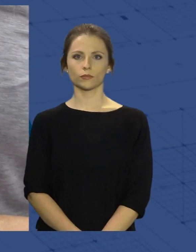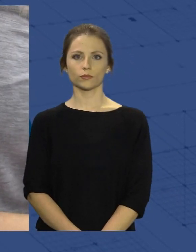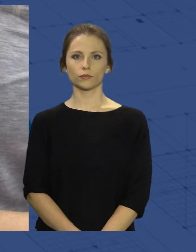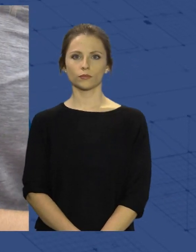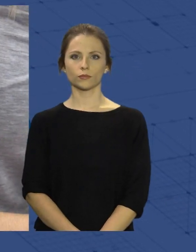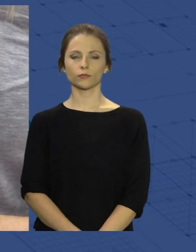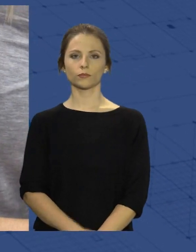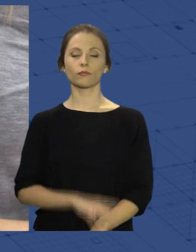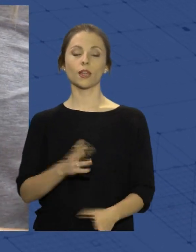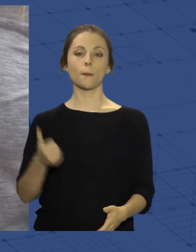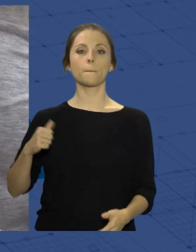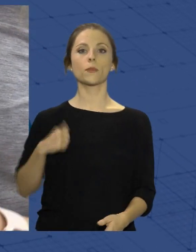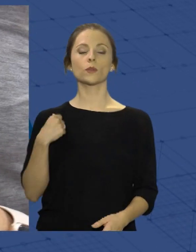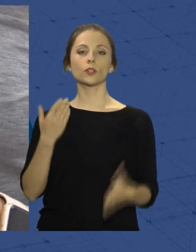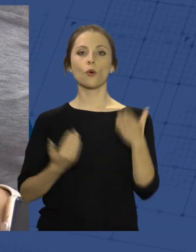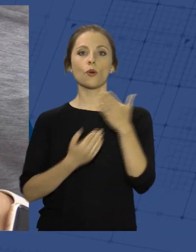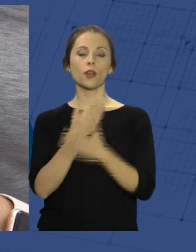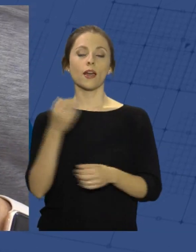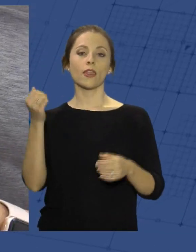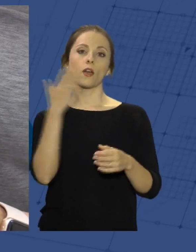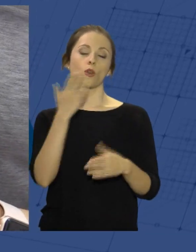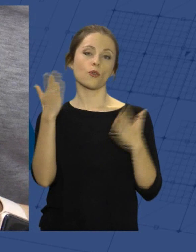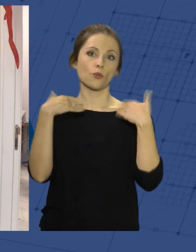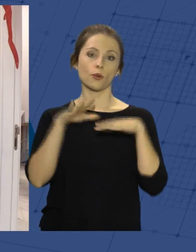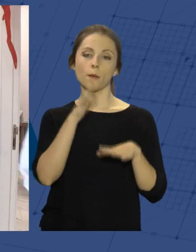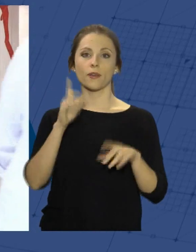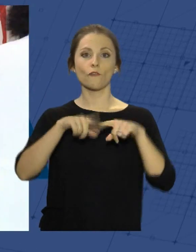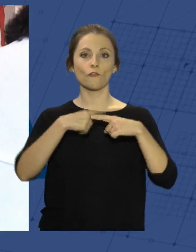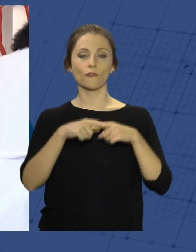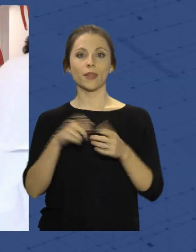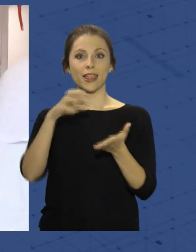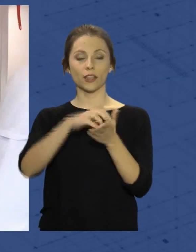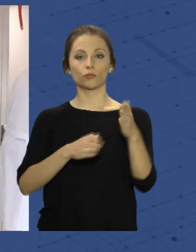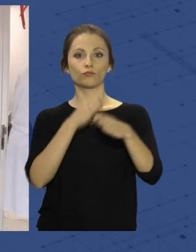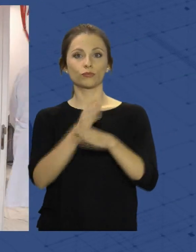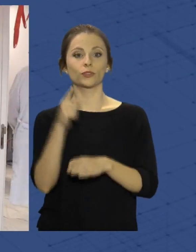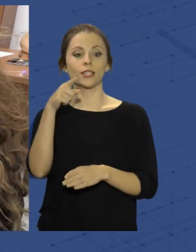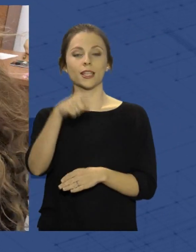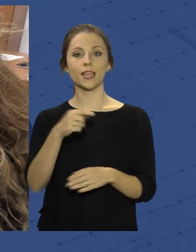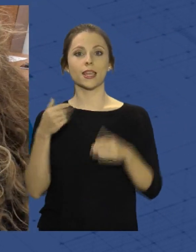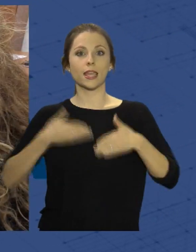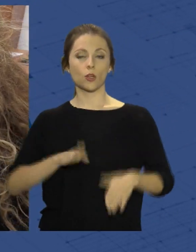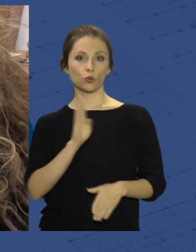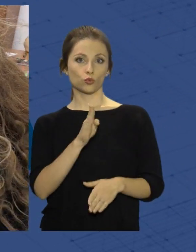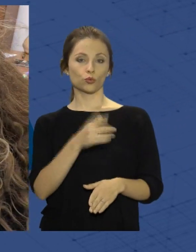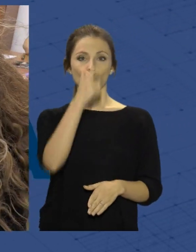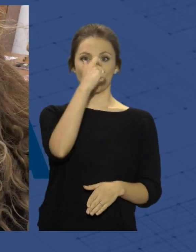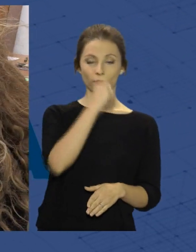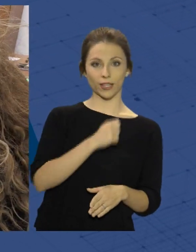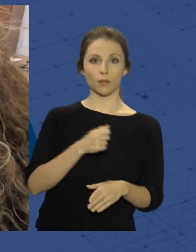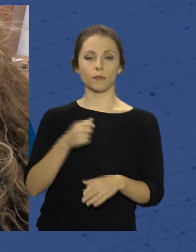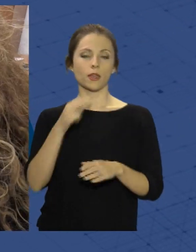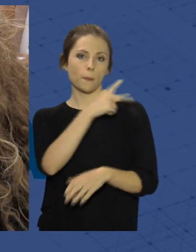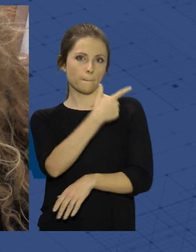Se ha aprovechado la jornada no lectiva para que las familias acudan al centro y vacunen a sus hijos tanto de la gripe como de las vacunas